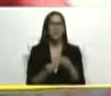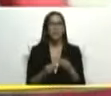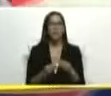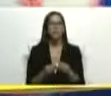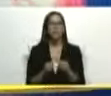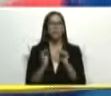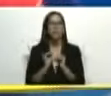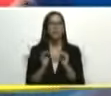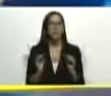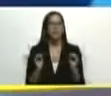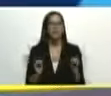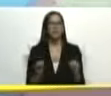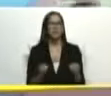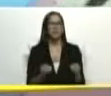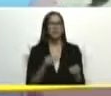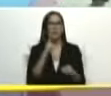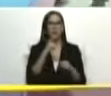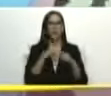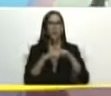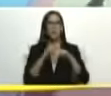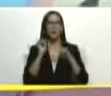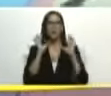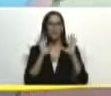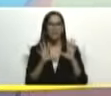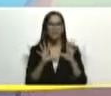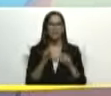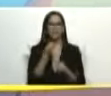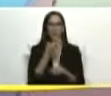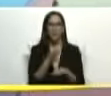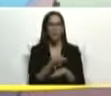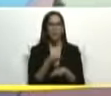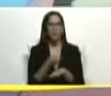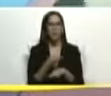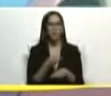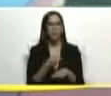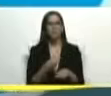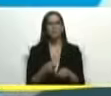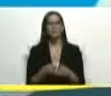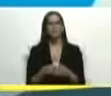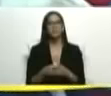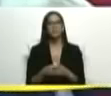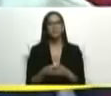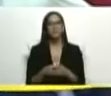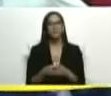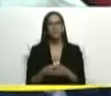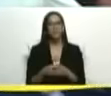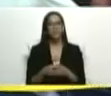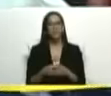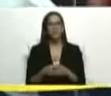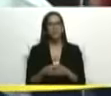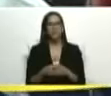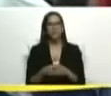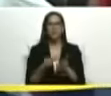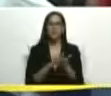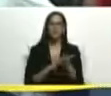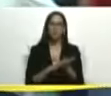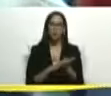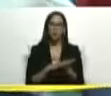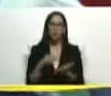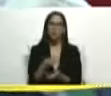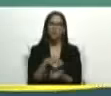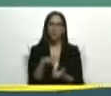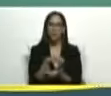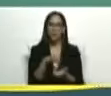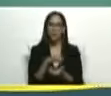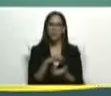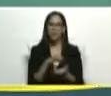reporte a través del 1x10 del buen gobierno y se solucionó este problema